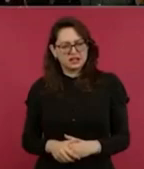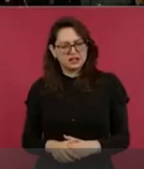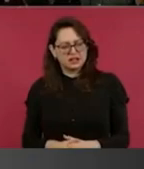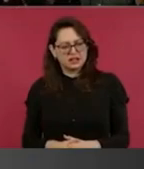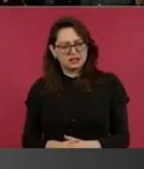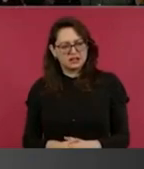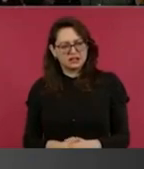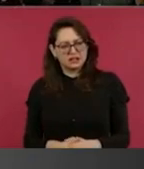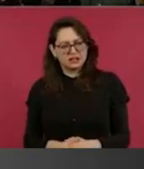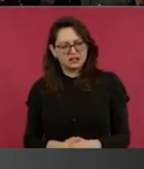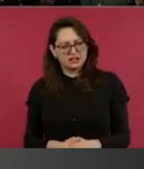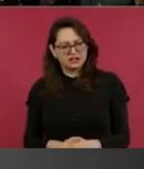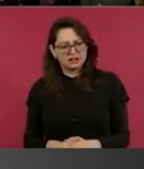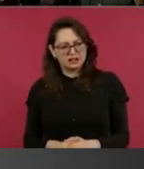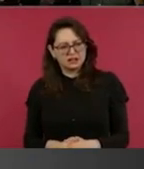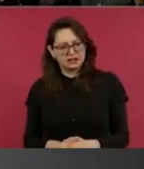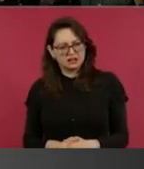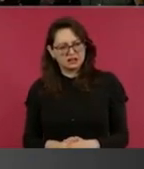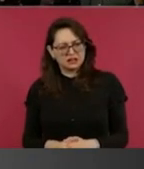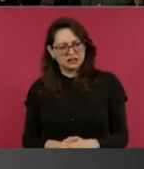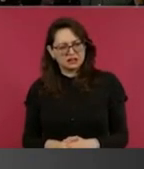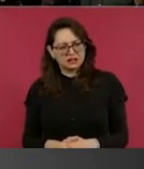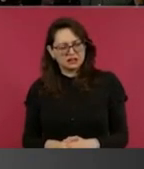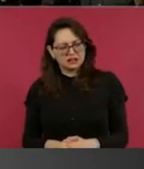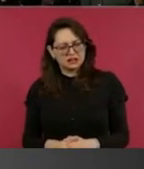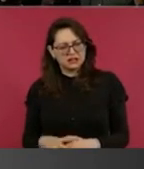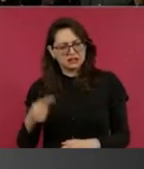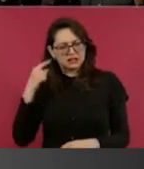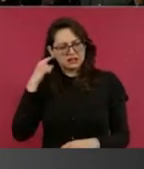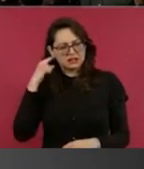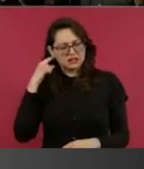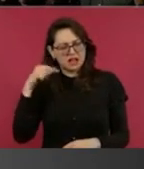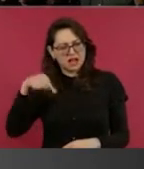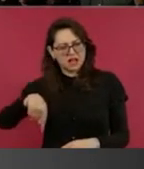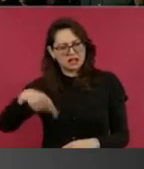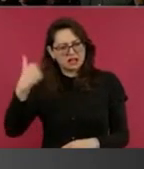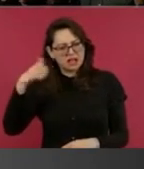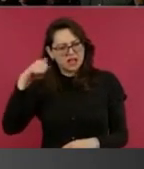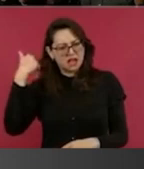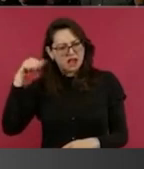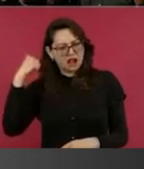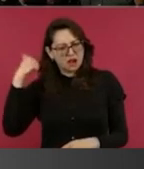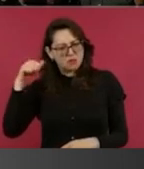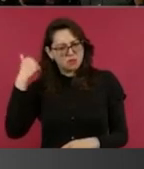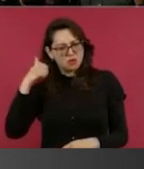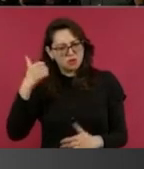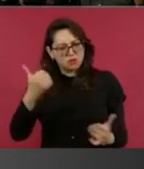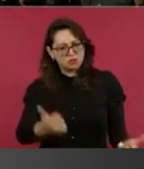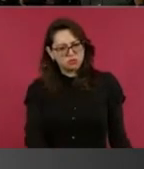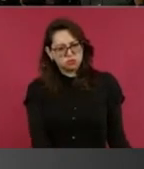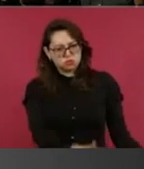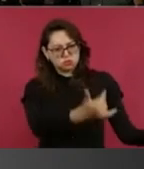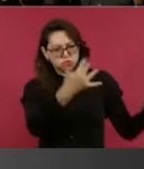Ya han arribado aquí a Acapulco de 26 estados de la República